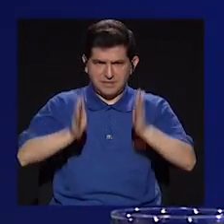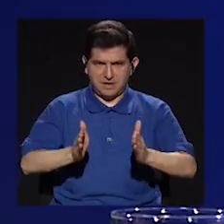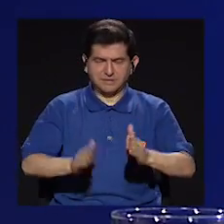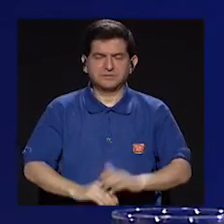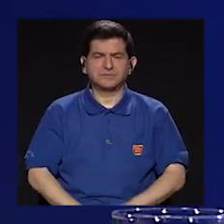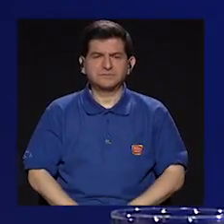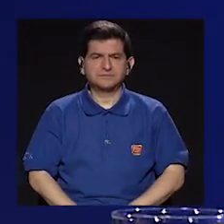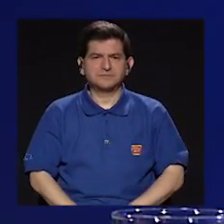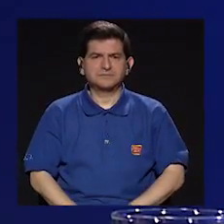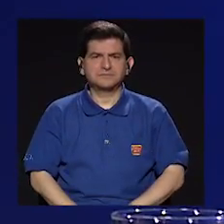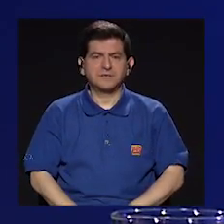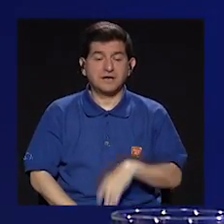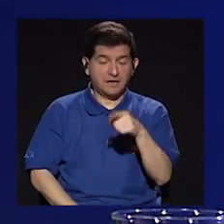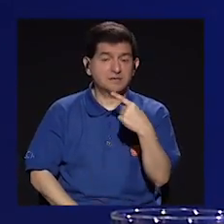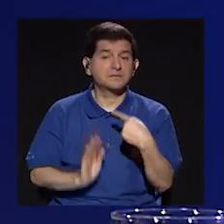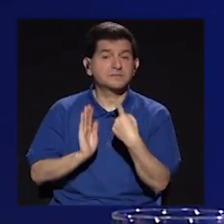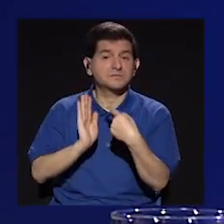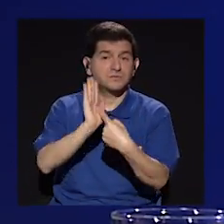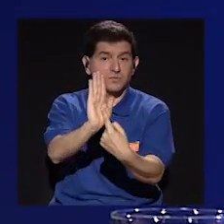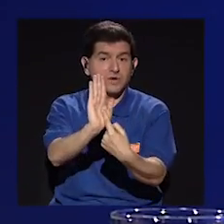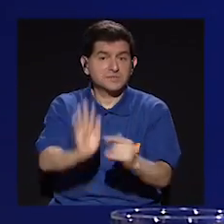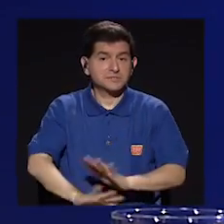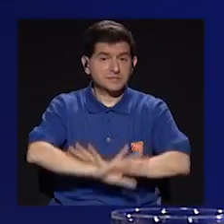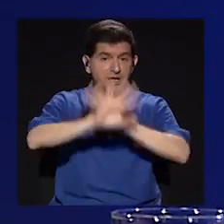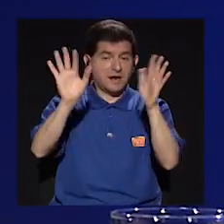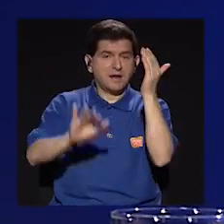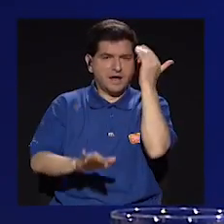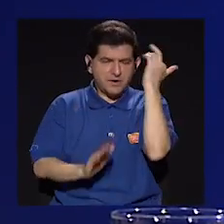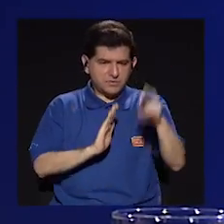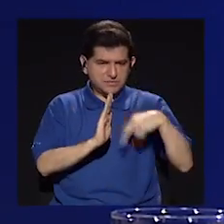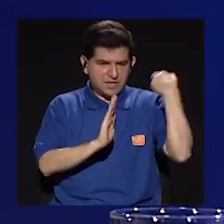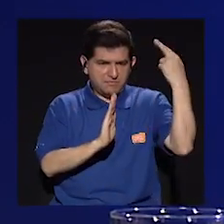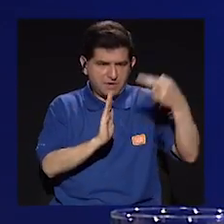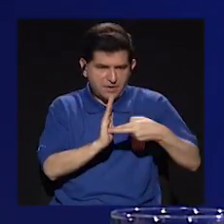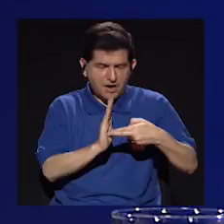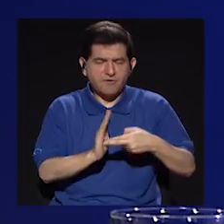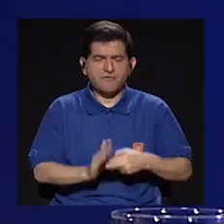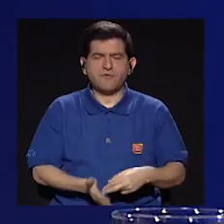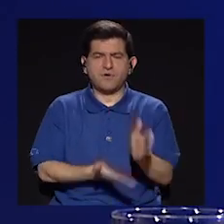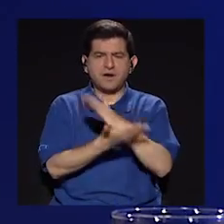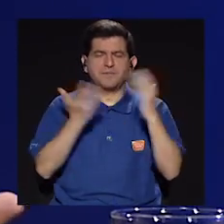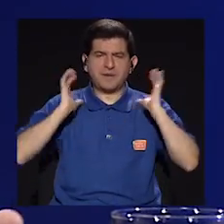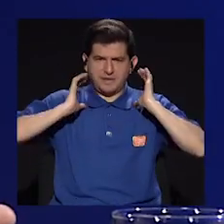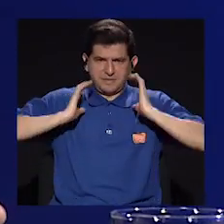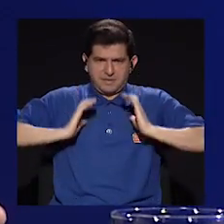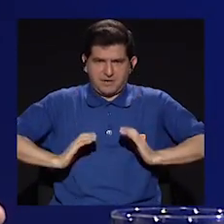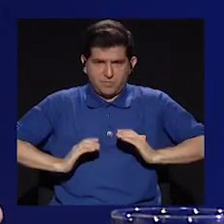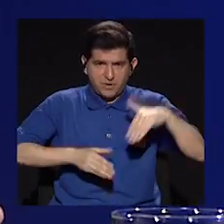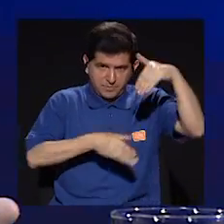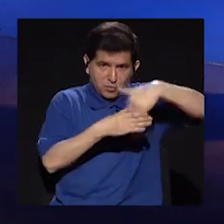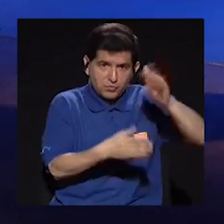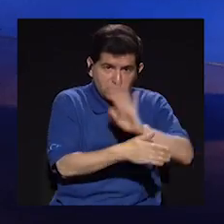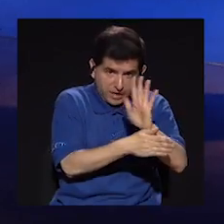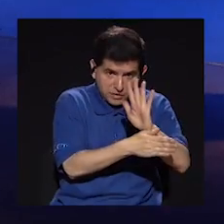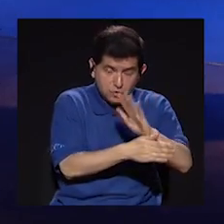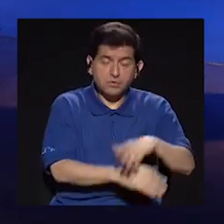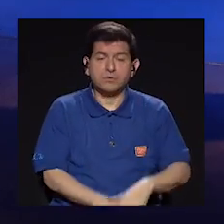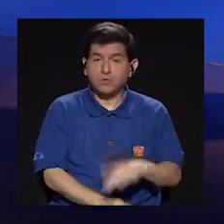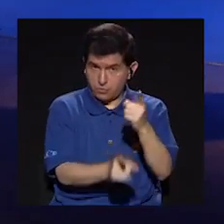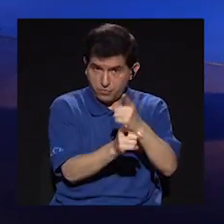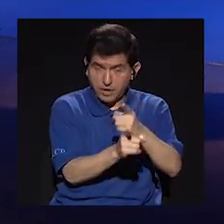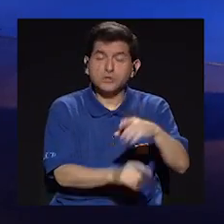actores. Eso nos dice como que tenían muy claro el papel que desempeñaba la corporalidad en la película. Es así.